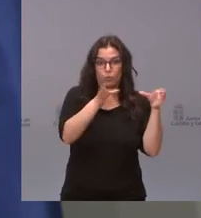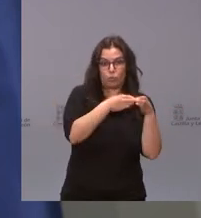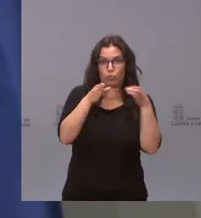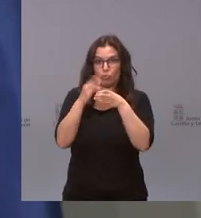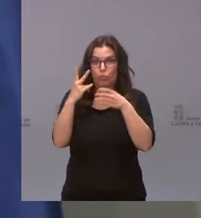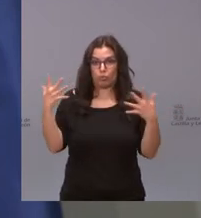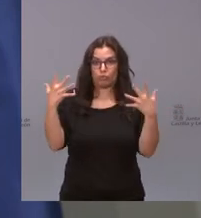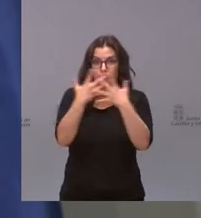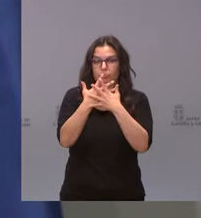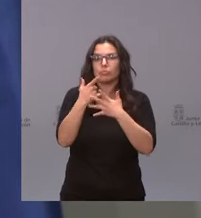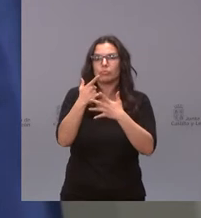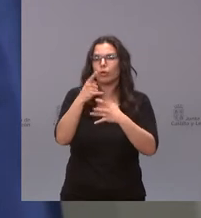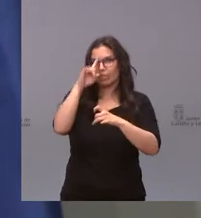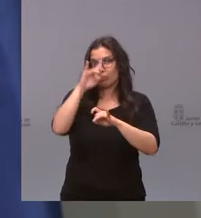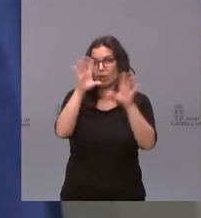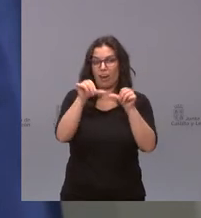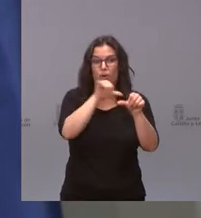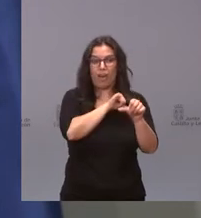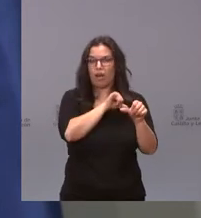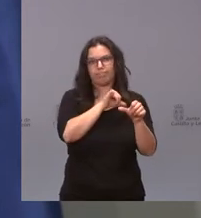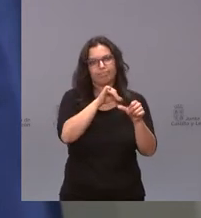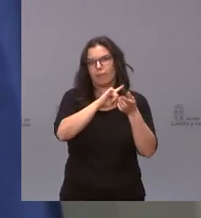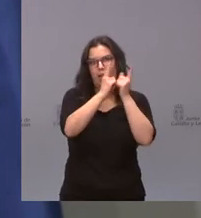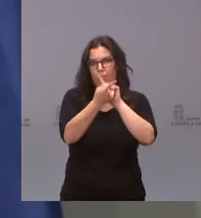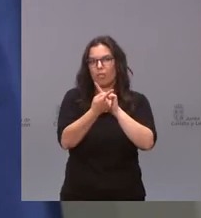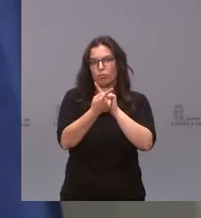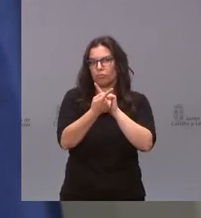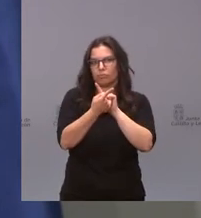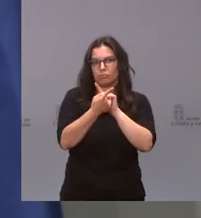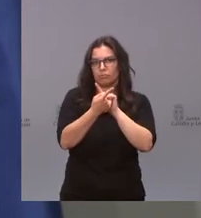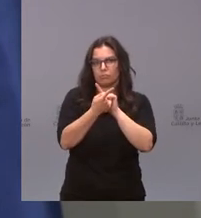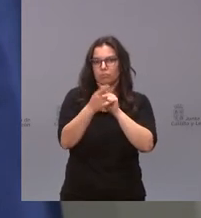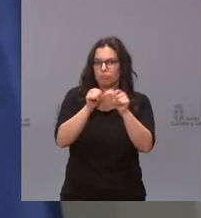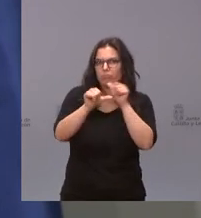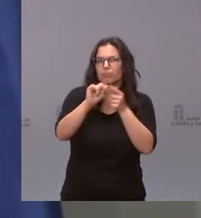que hay cosas que han cambiado y que van a cambiar y van a cambiar